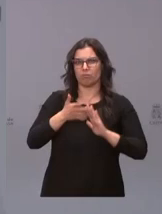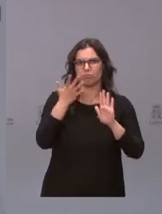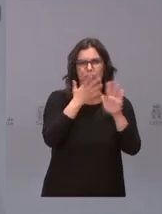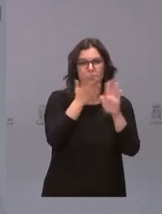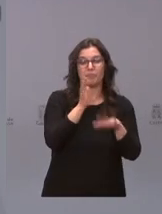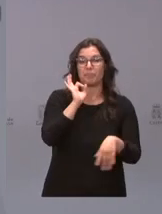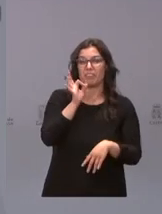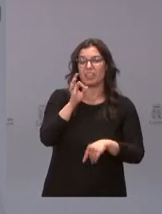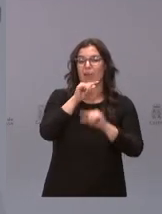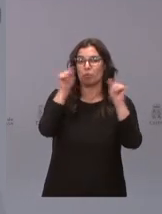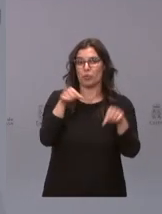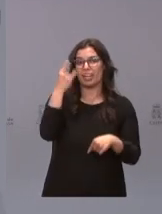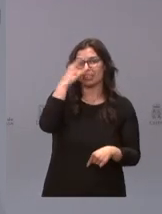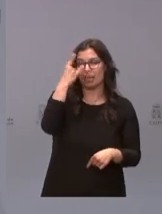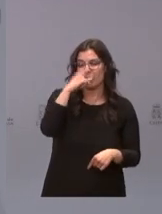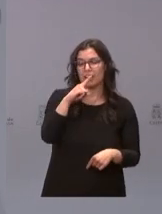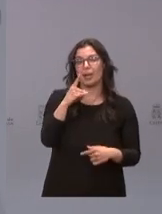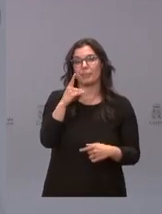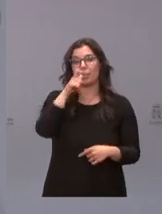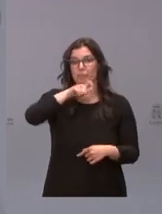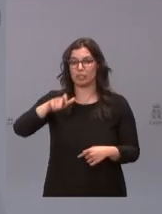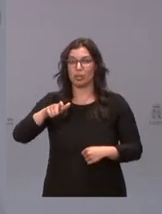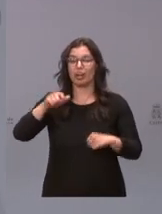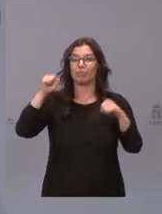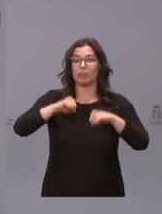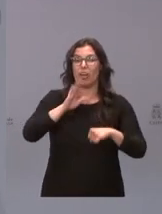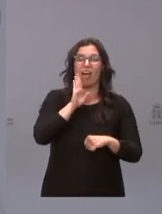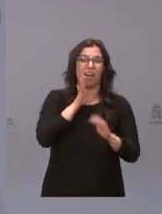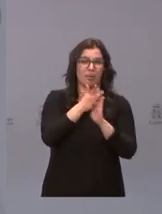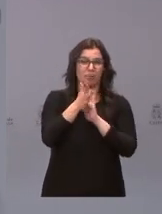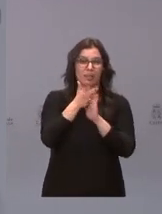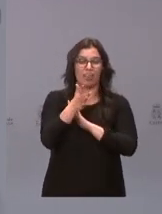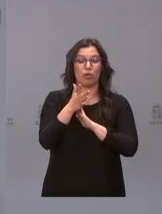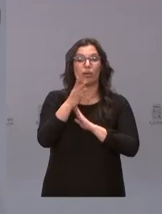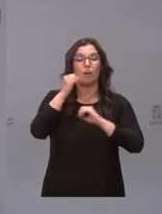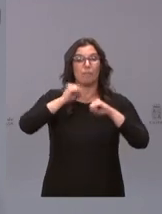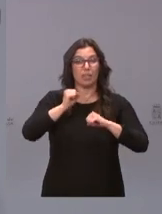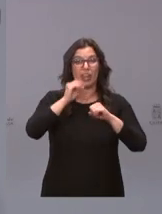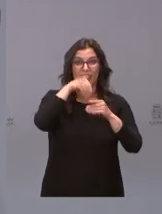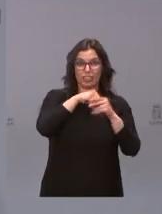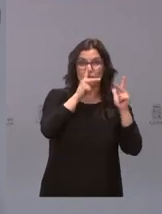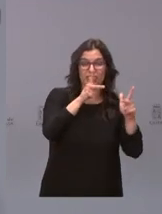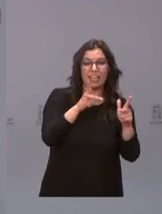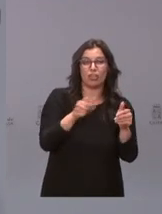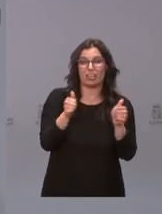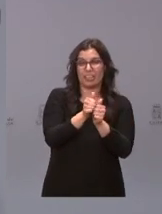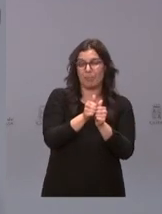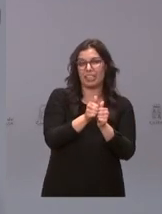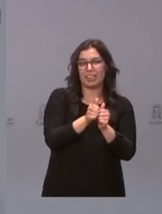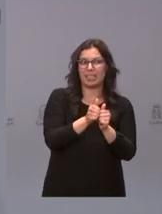hay mayor porcentaje de población como ya he dicho en residencias grandes dependientes